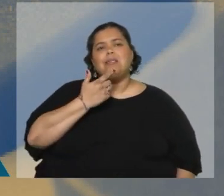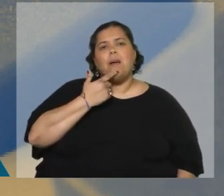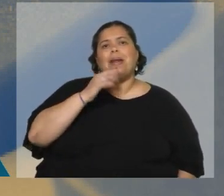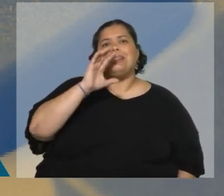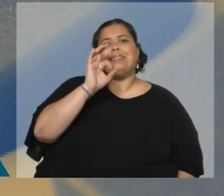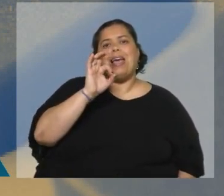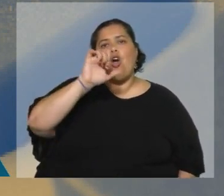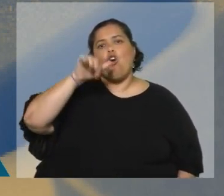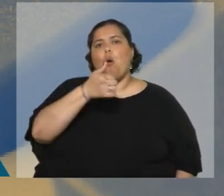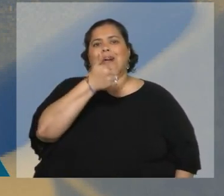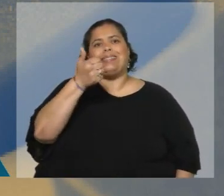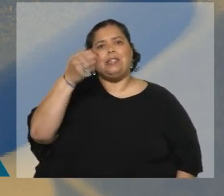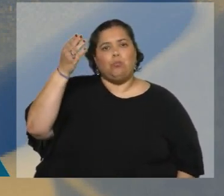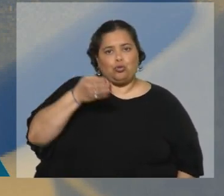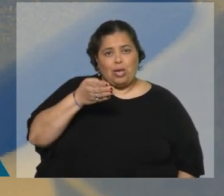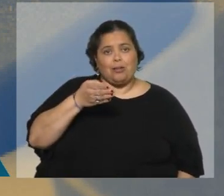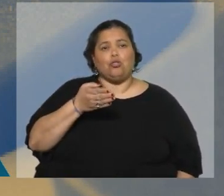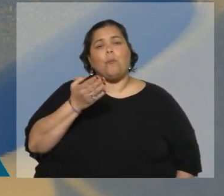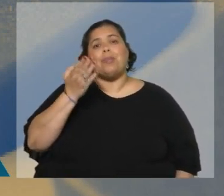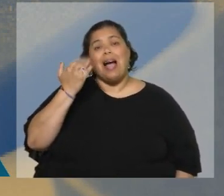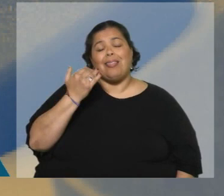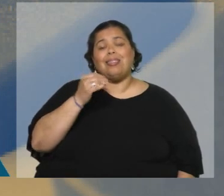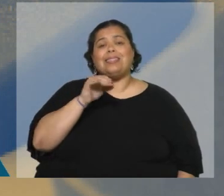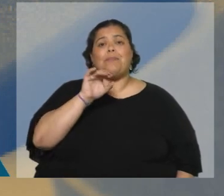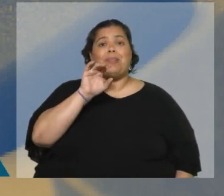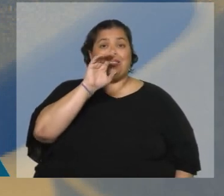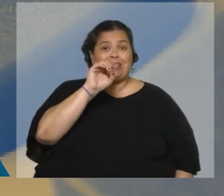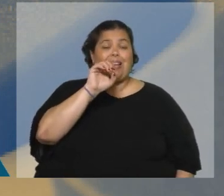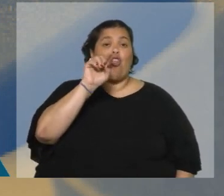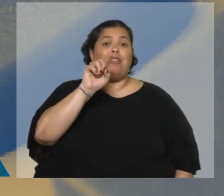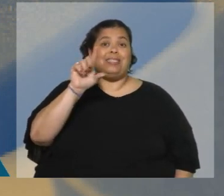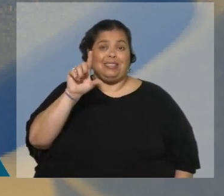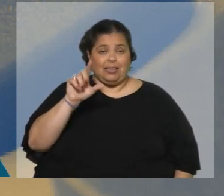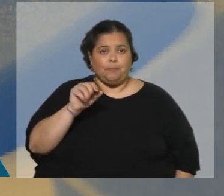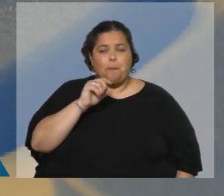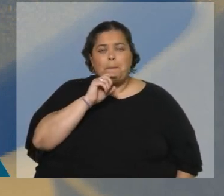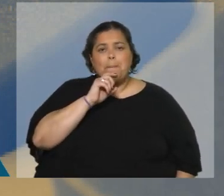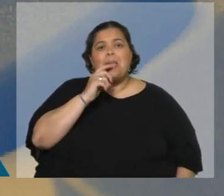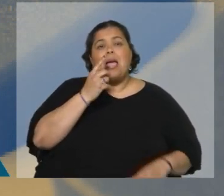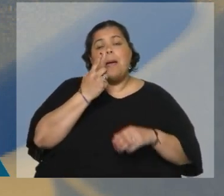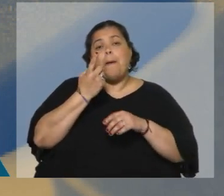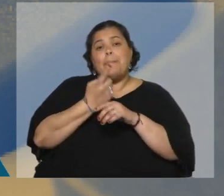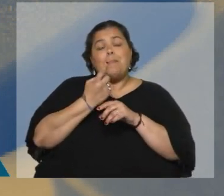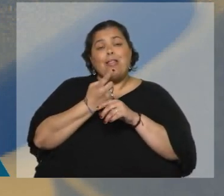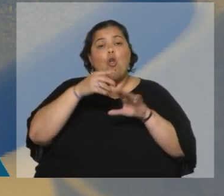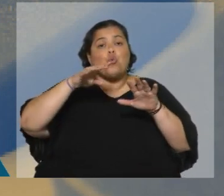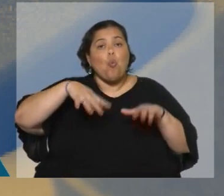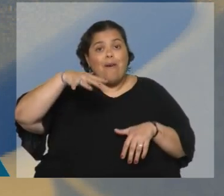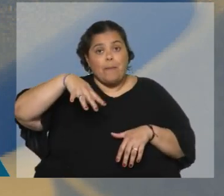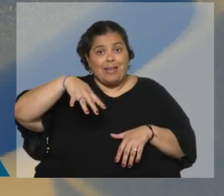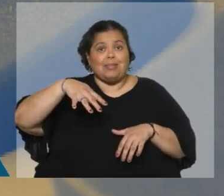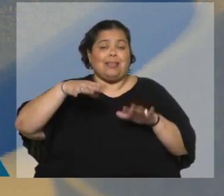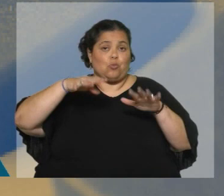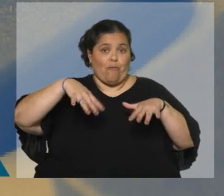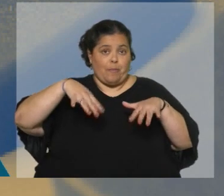,6%, veníamos de un 0,17% en agosto, es más alto. En los primeros 9 meses del año, enero-setiembre,